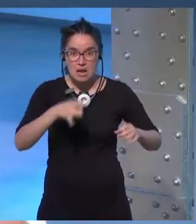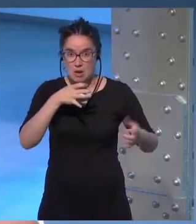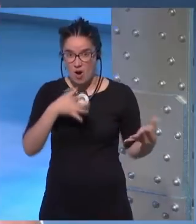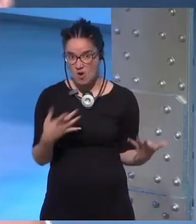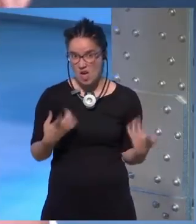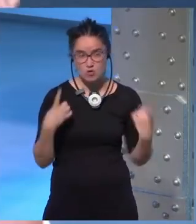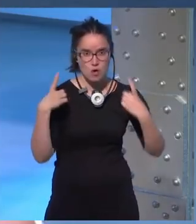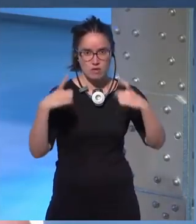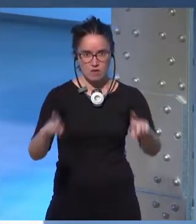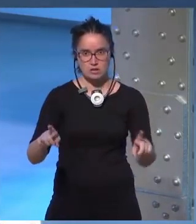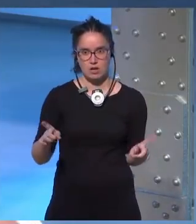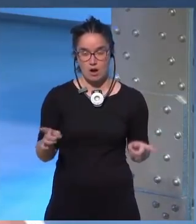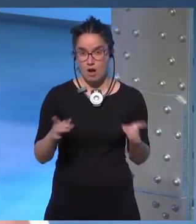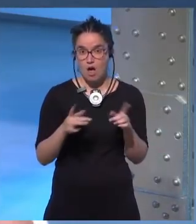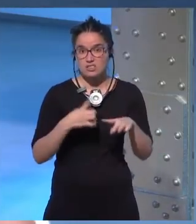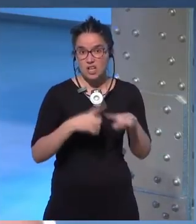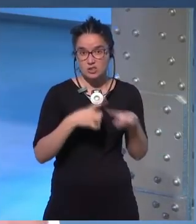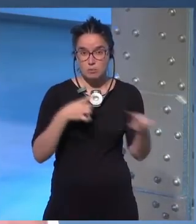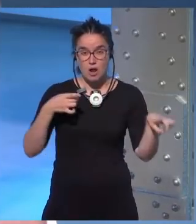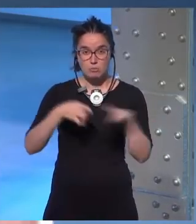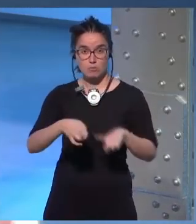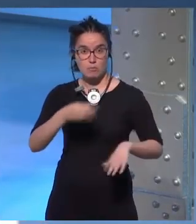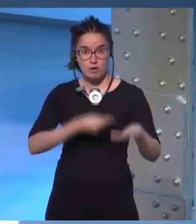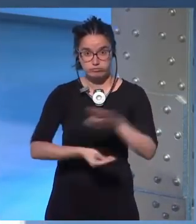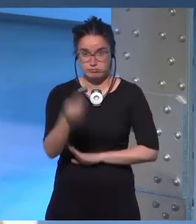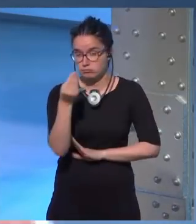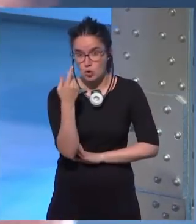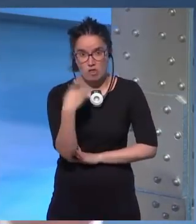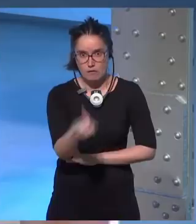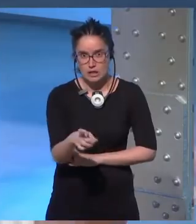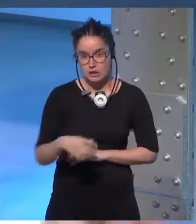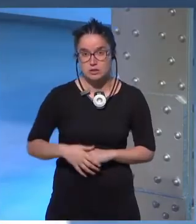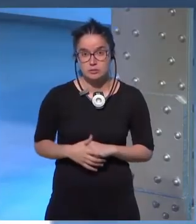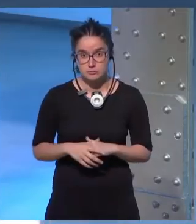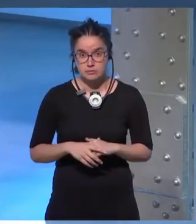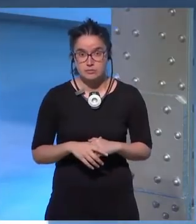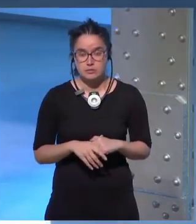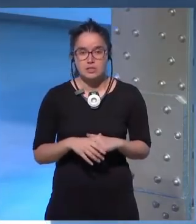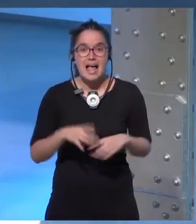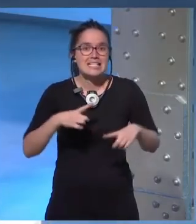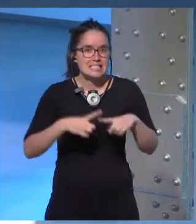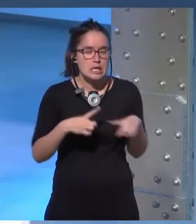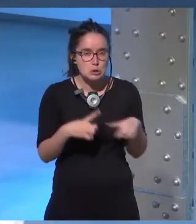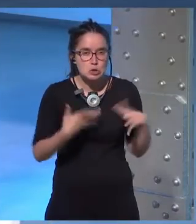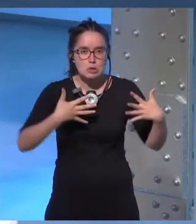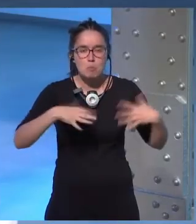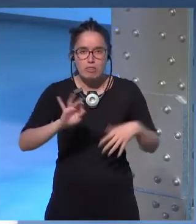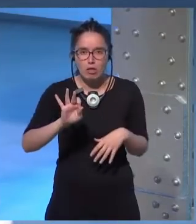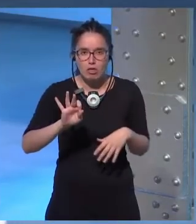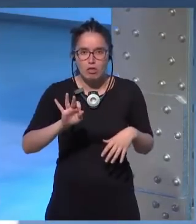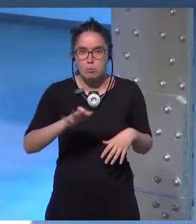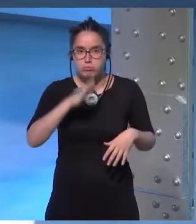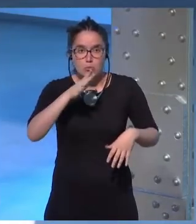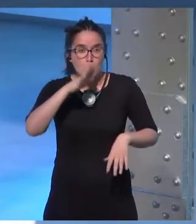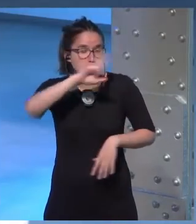hace falta mantener relaciones sexuales para tener descendencia el sexo se puede tener